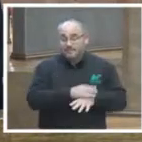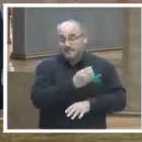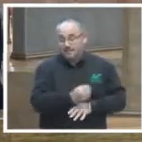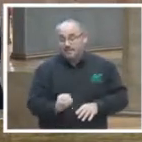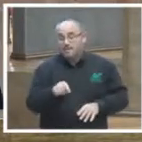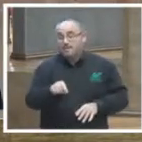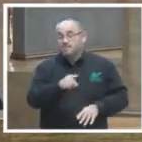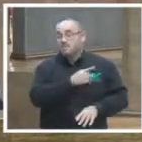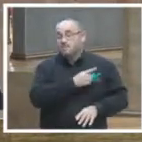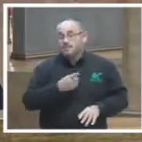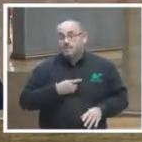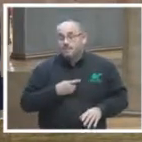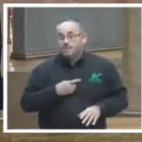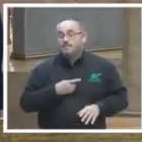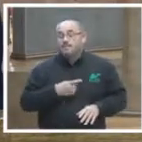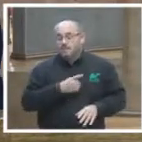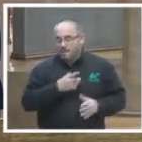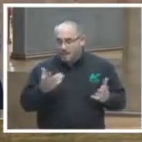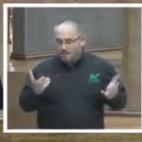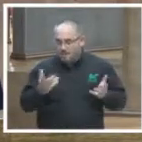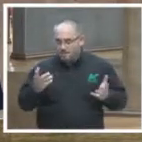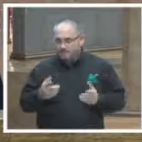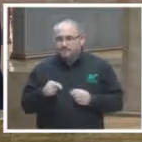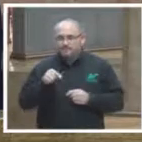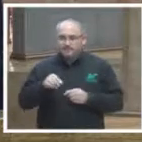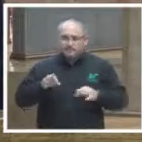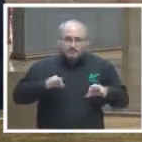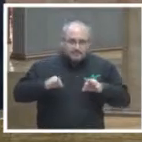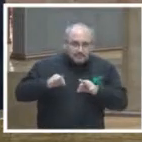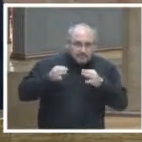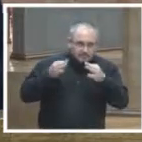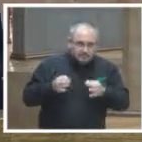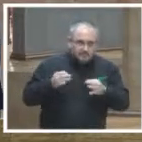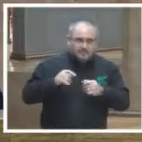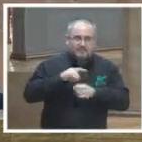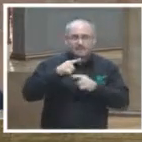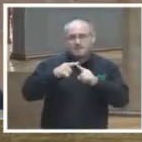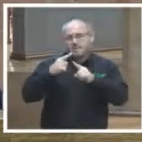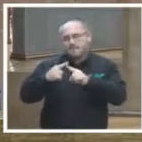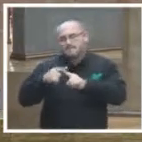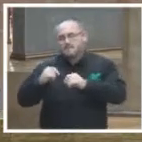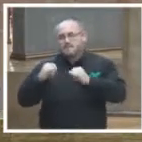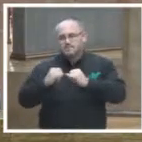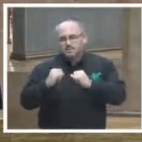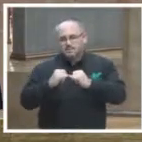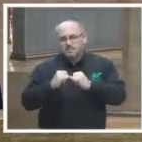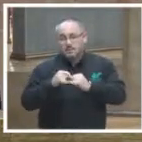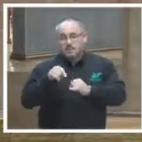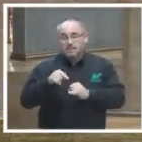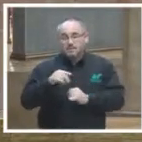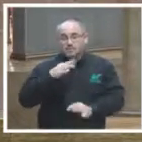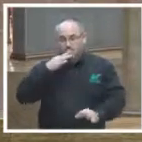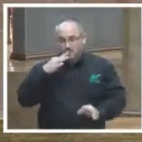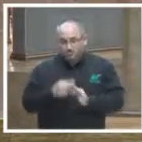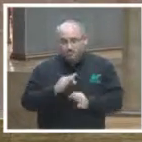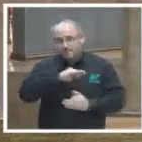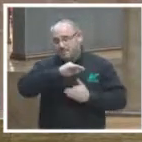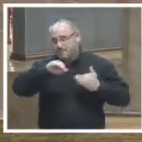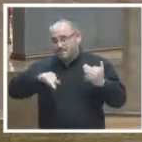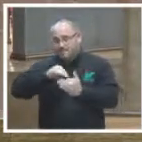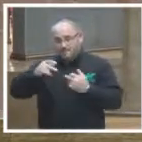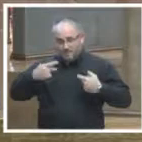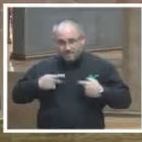es un deber con la sociedad el adecuado desempeño de las labores institucionales es una responsabilidad de todo servidor público